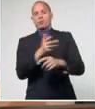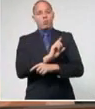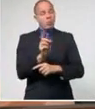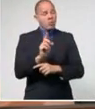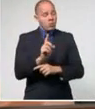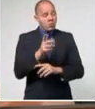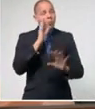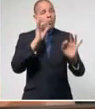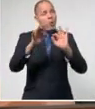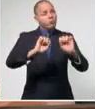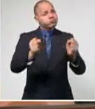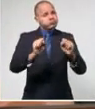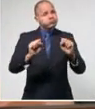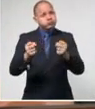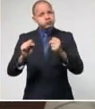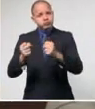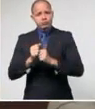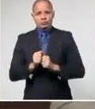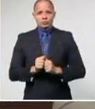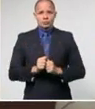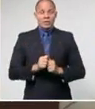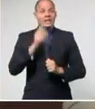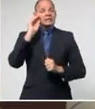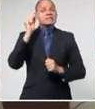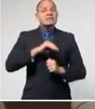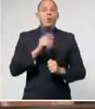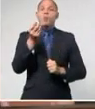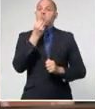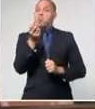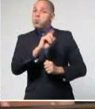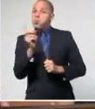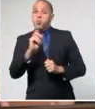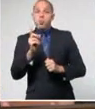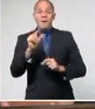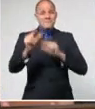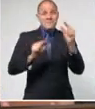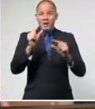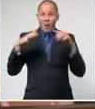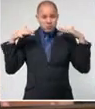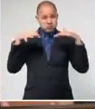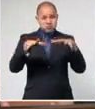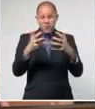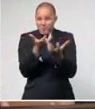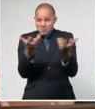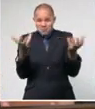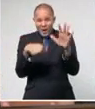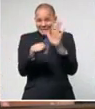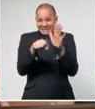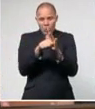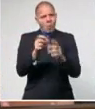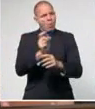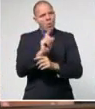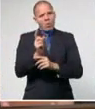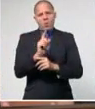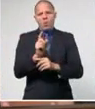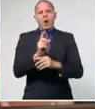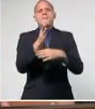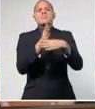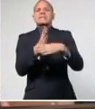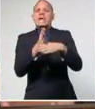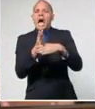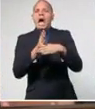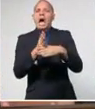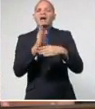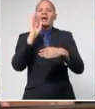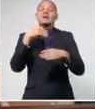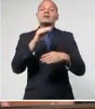establecida hasta un 50%. No perder oportunidad por los diferentes medios, es la